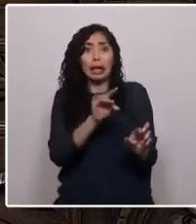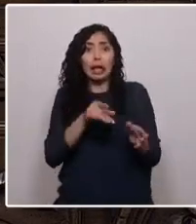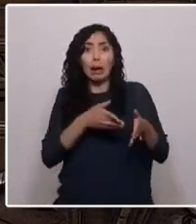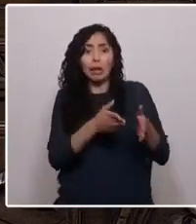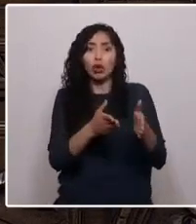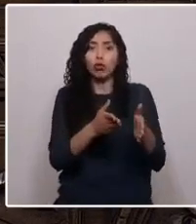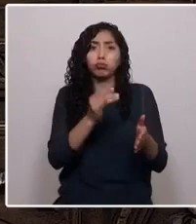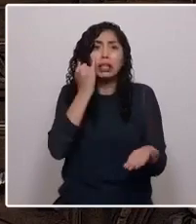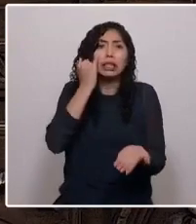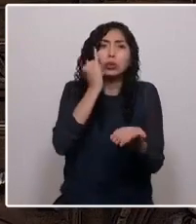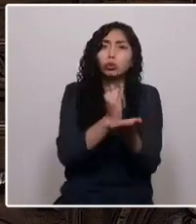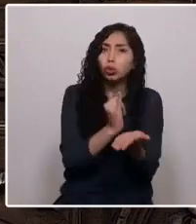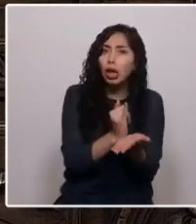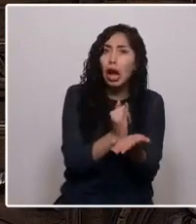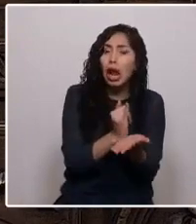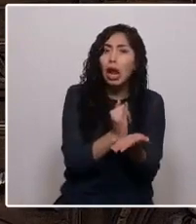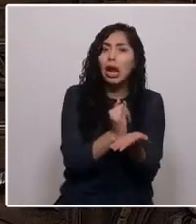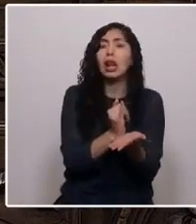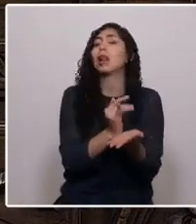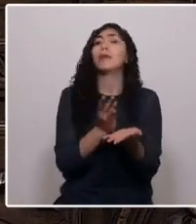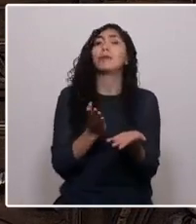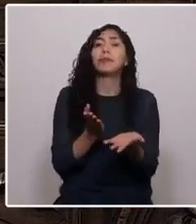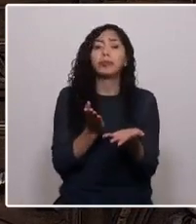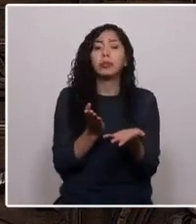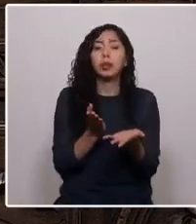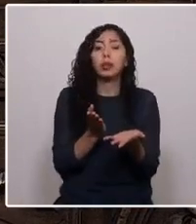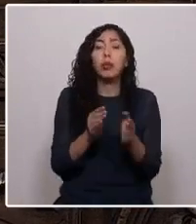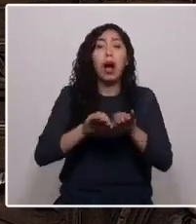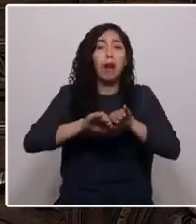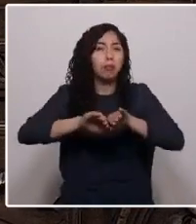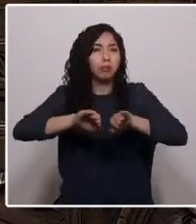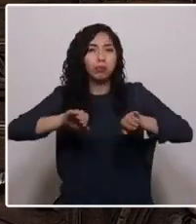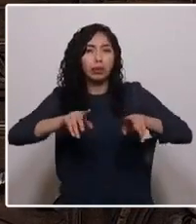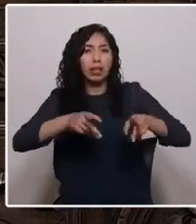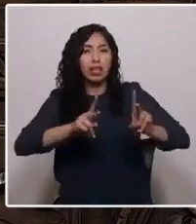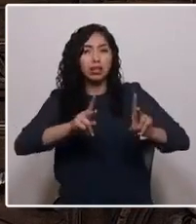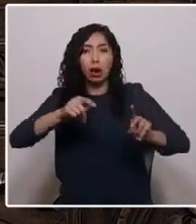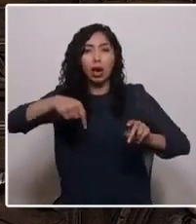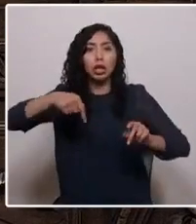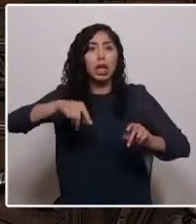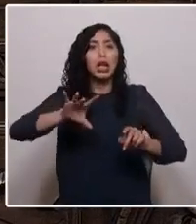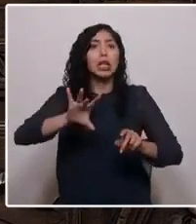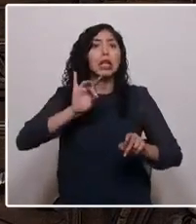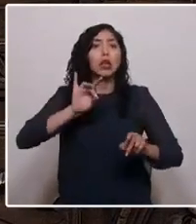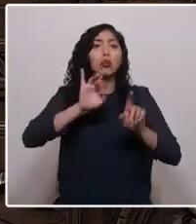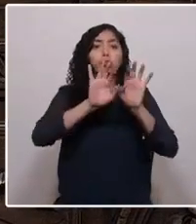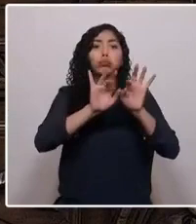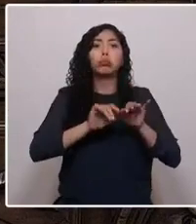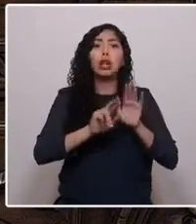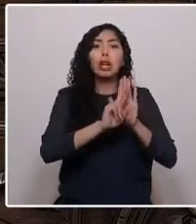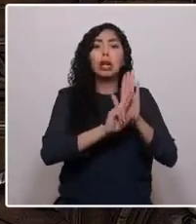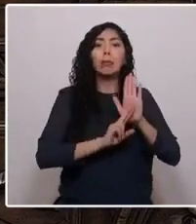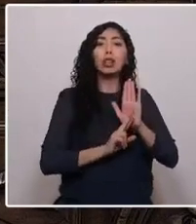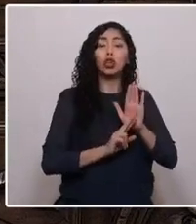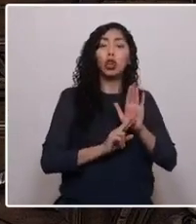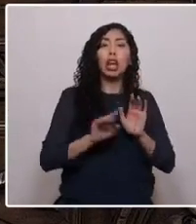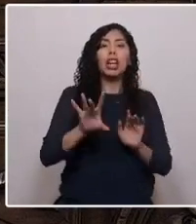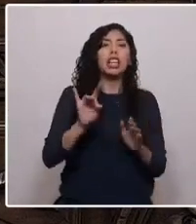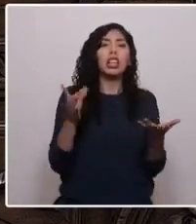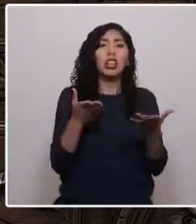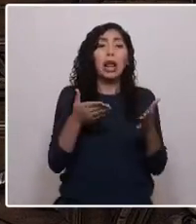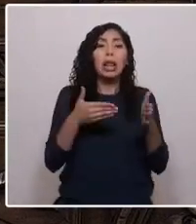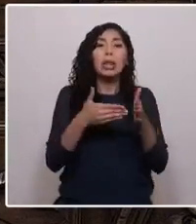aislar las posiciones al margen del derecho, eligió durante la redacción de su reglamento desconocer sus